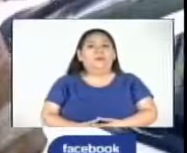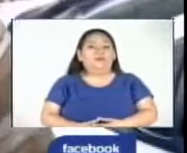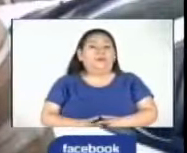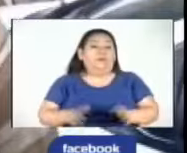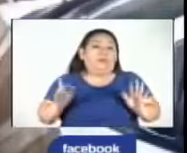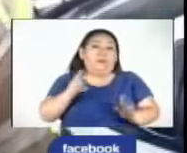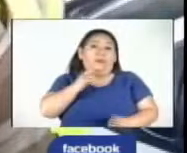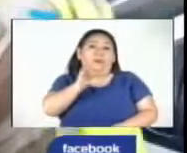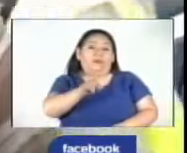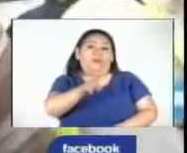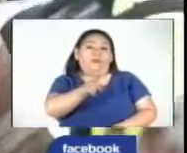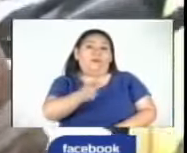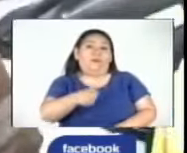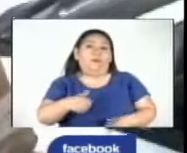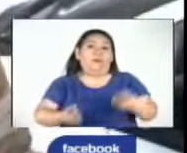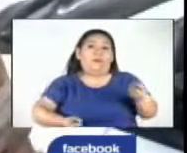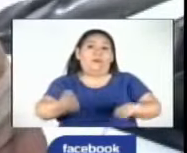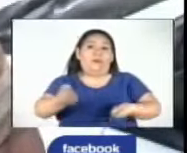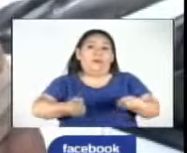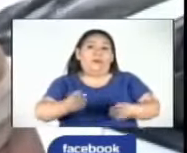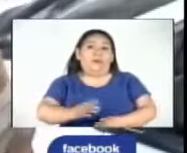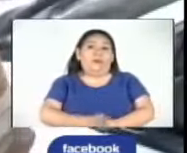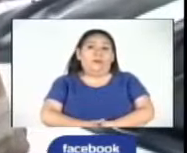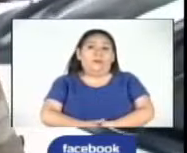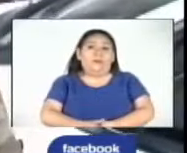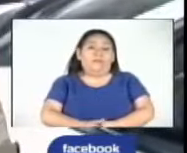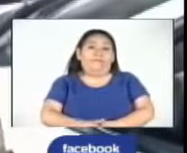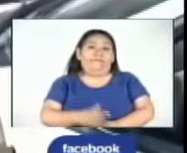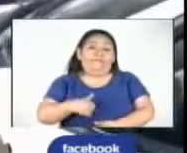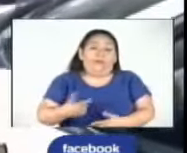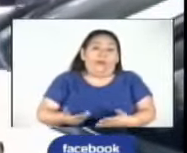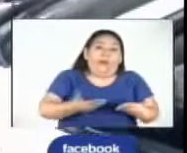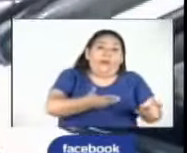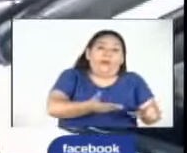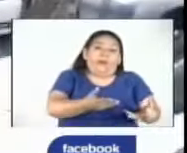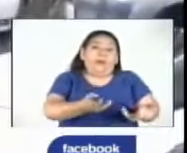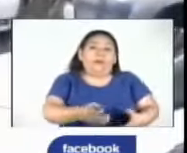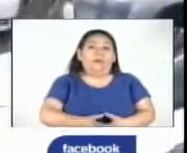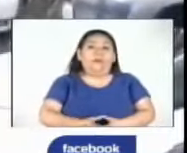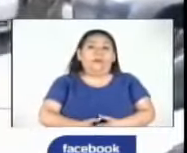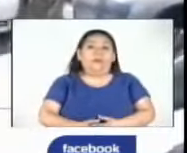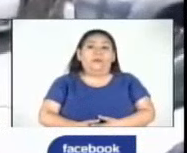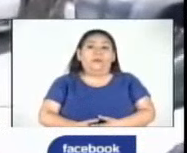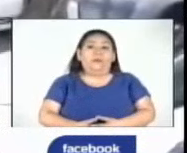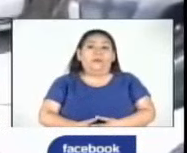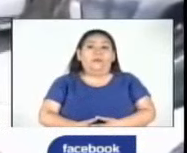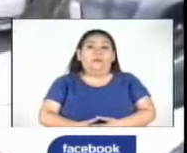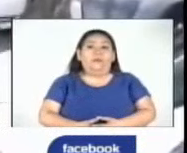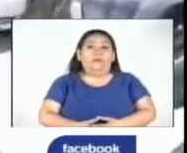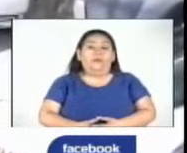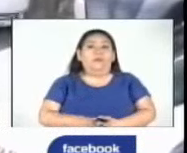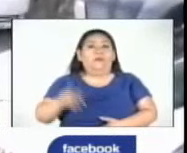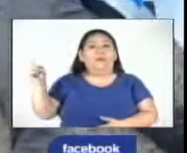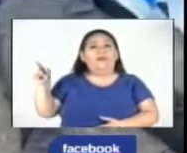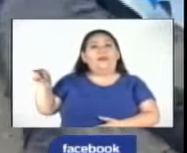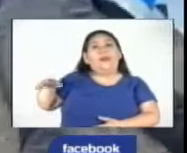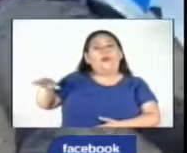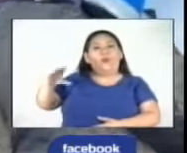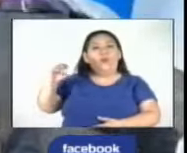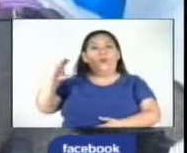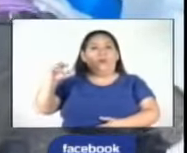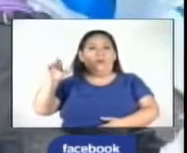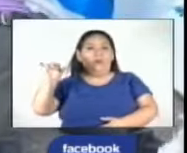Como le iba el carro, él lo andaba yo y por ahí era un bien, hizo un mal. Lo trae de Cucuyagua.